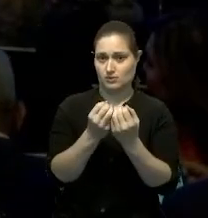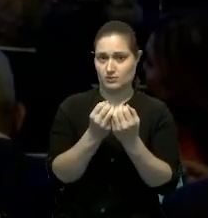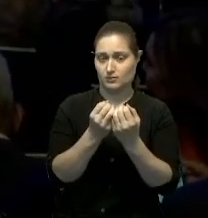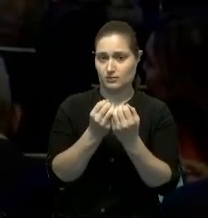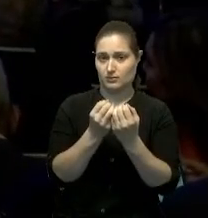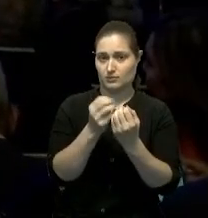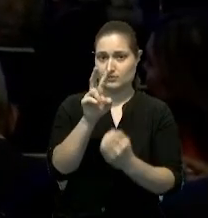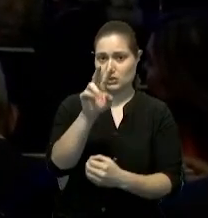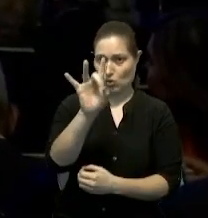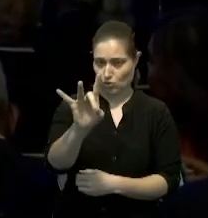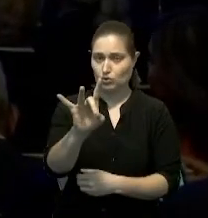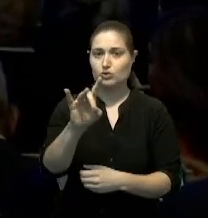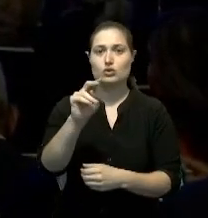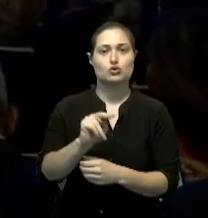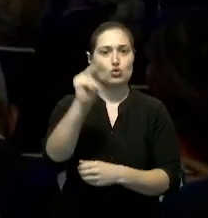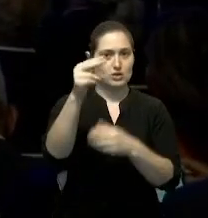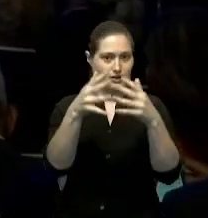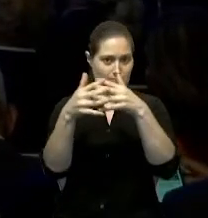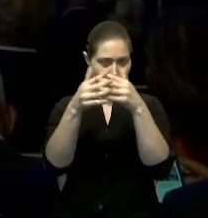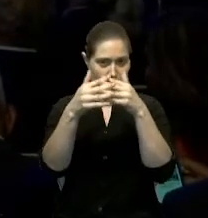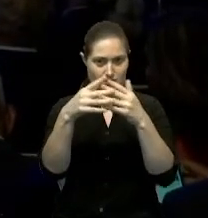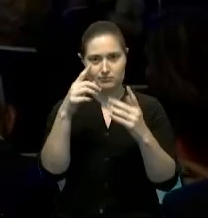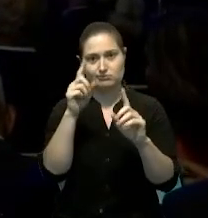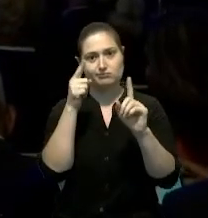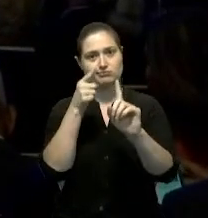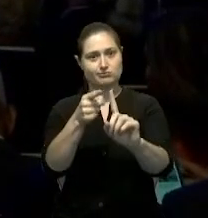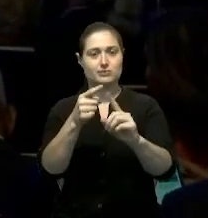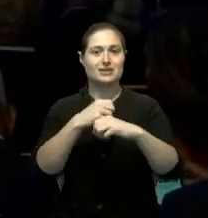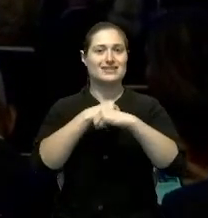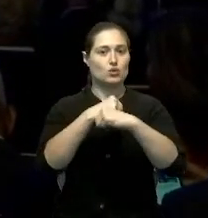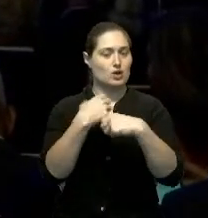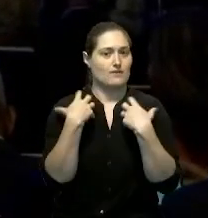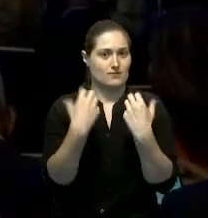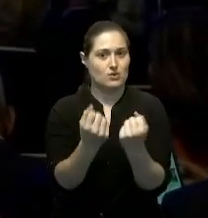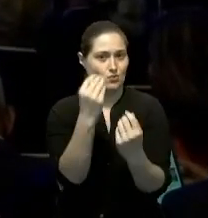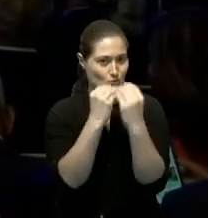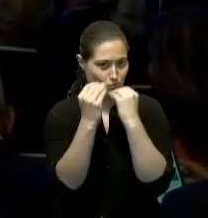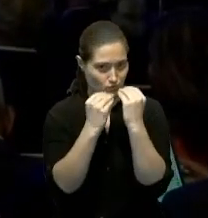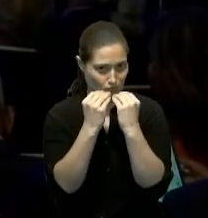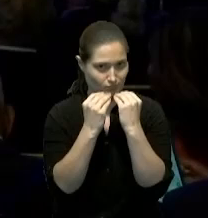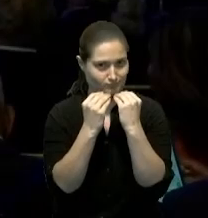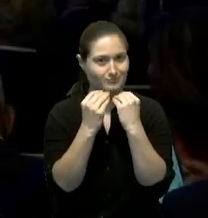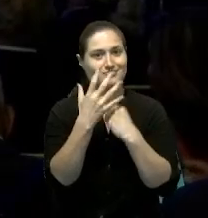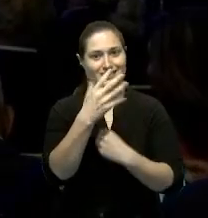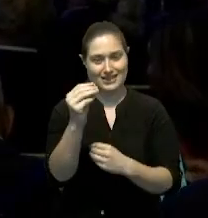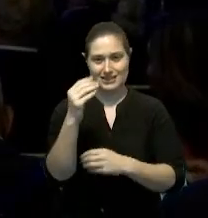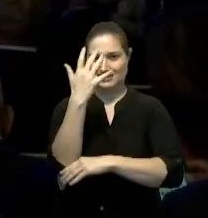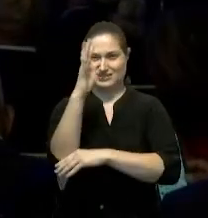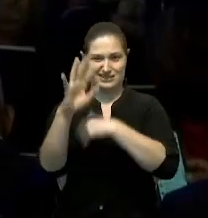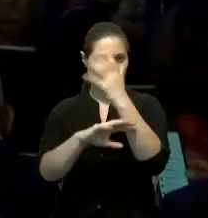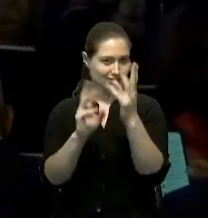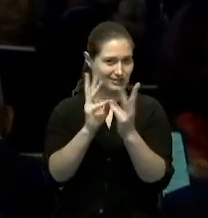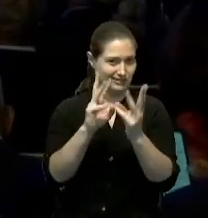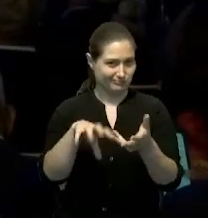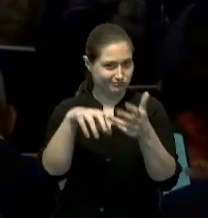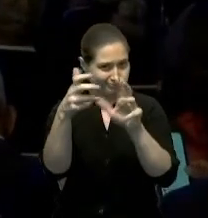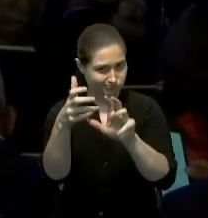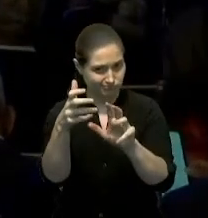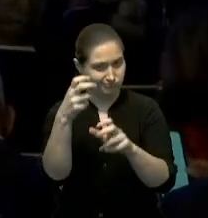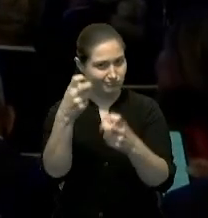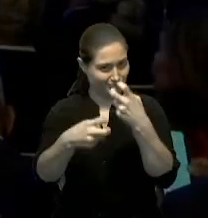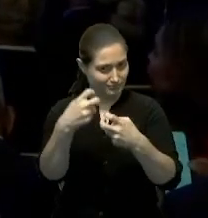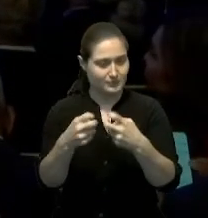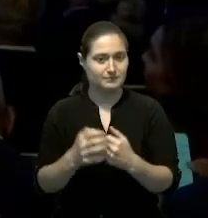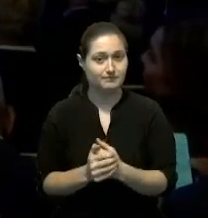Iberoamericana con Acuerdo en Seguridad Alimentaria y Crisis Medio Ambiental. Entre los